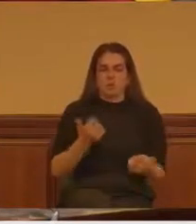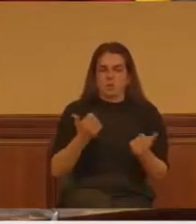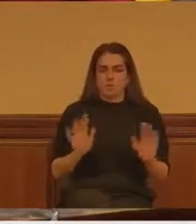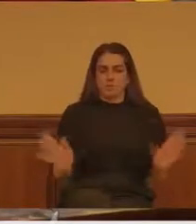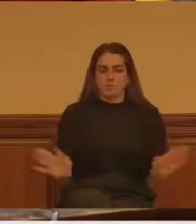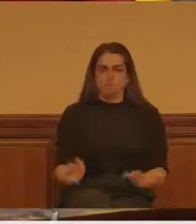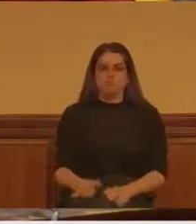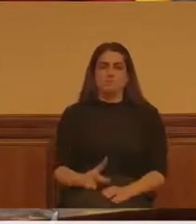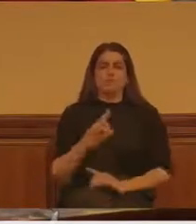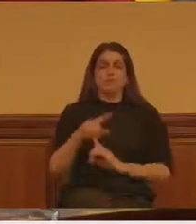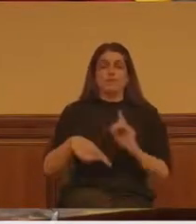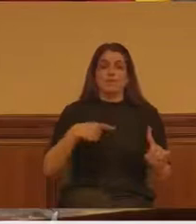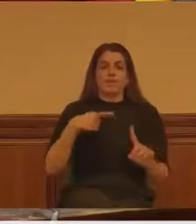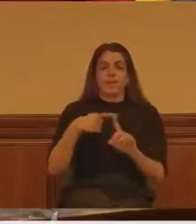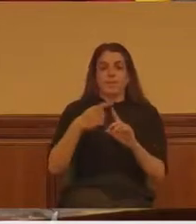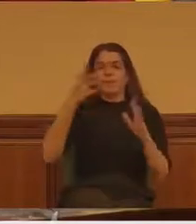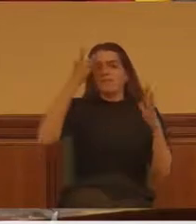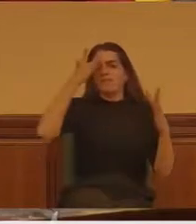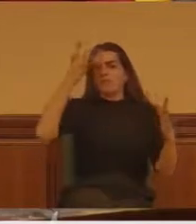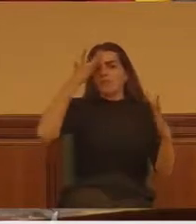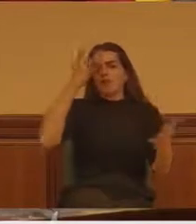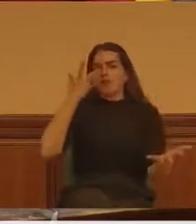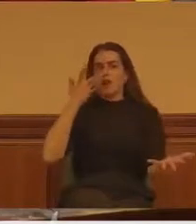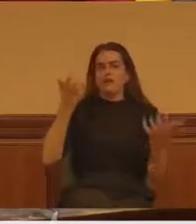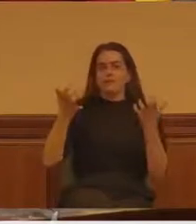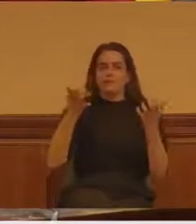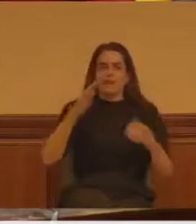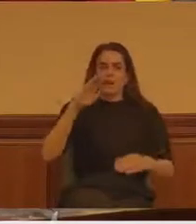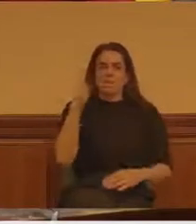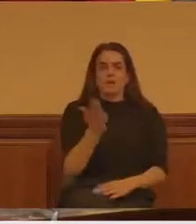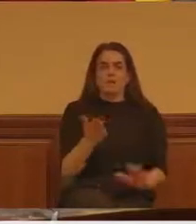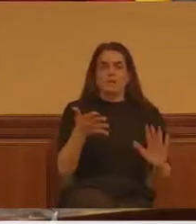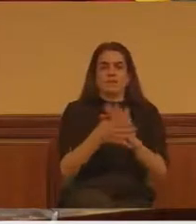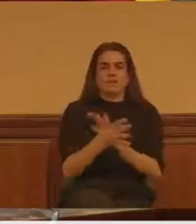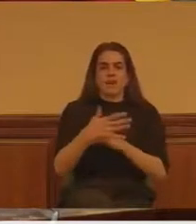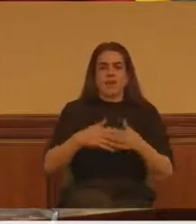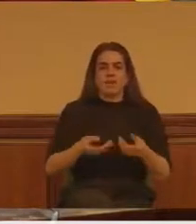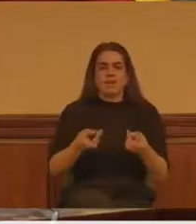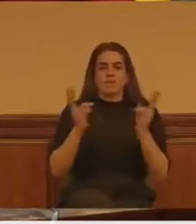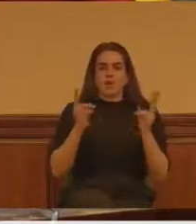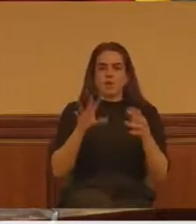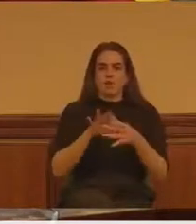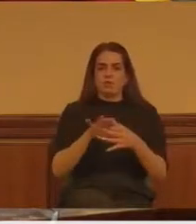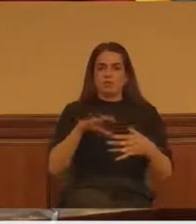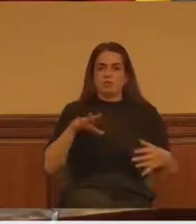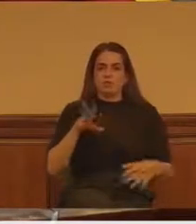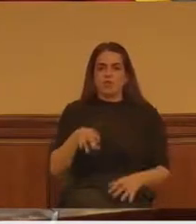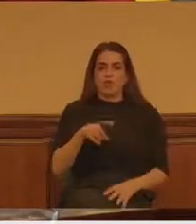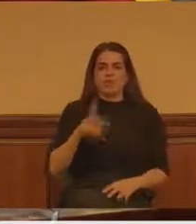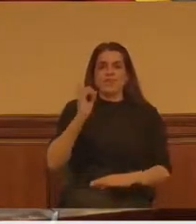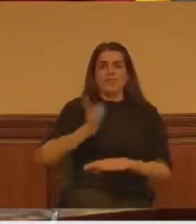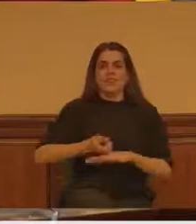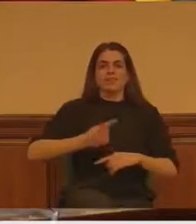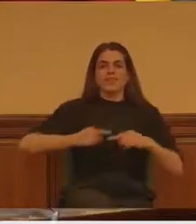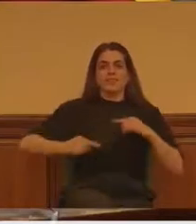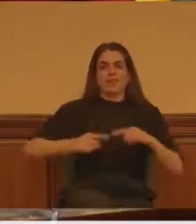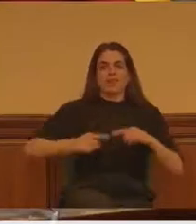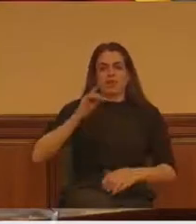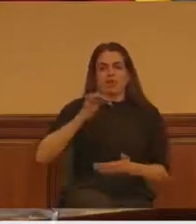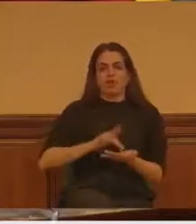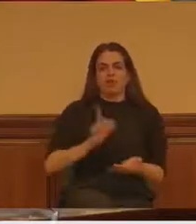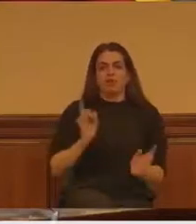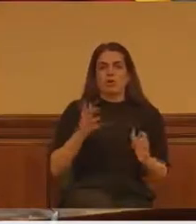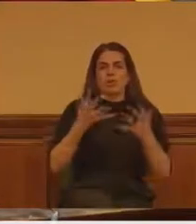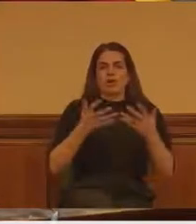castigar la ficción artística es impropio de democracias. Solo pasa en dictaduras. Y, además, ¿por qué solo las canciones?